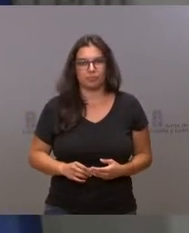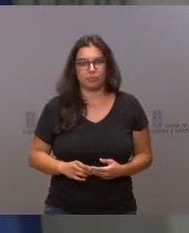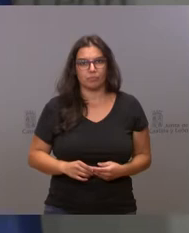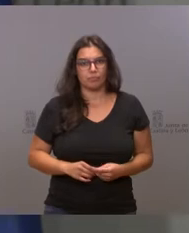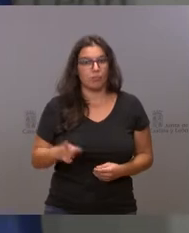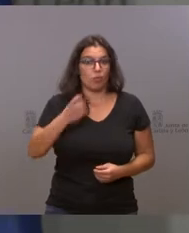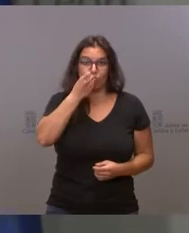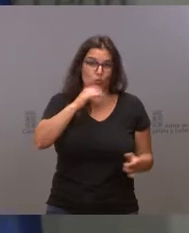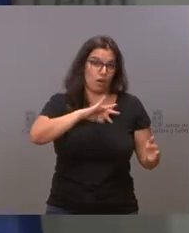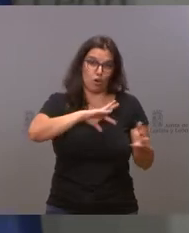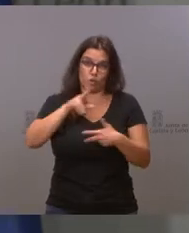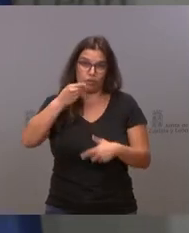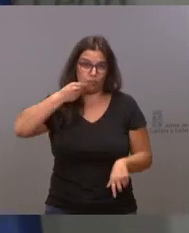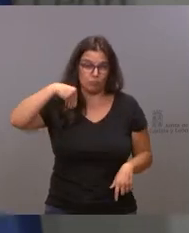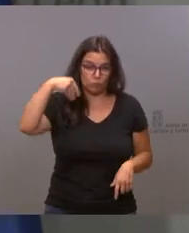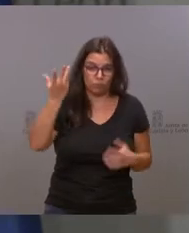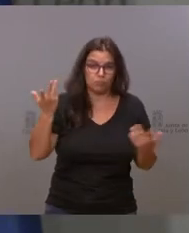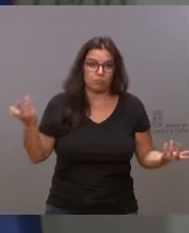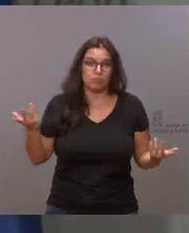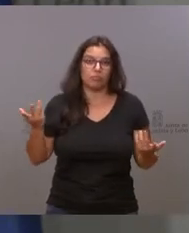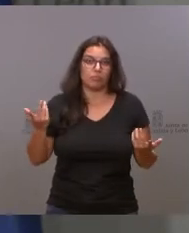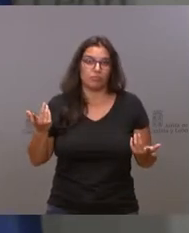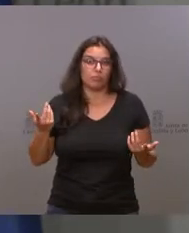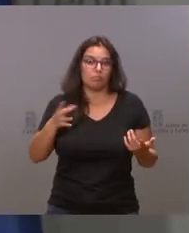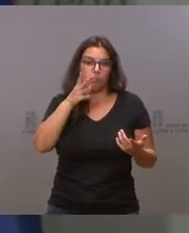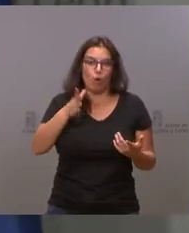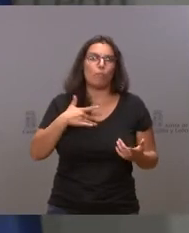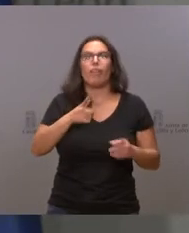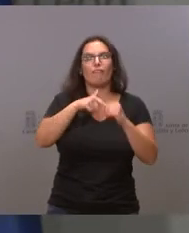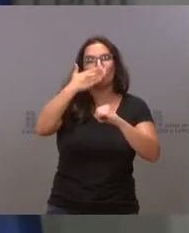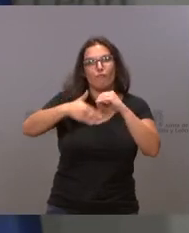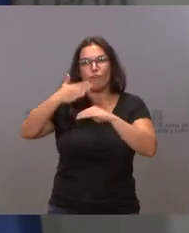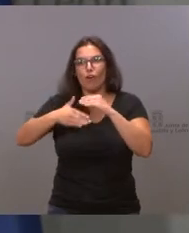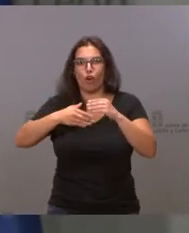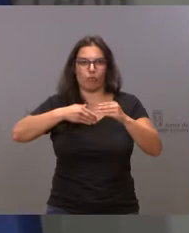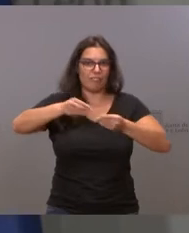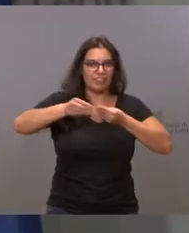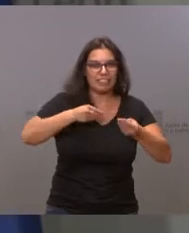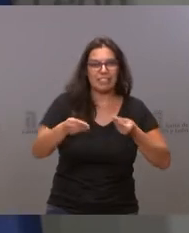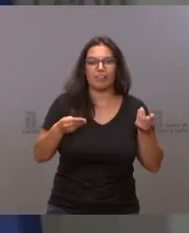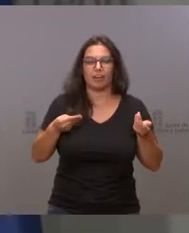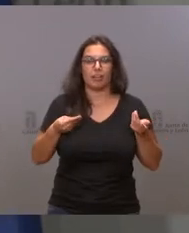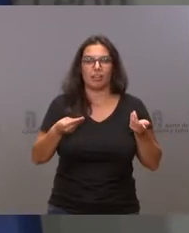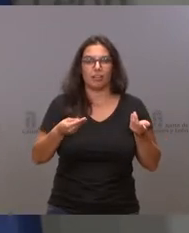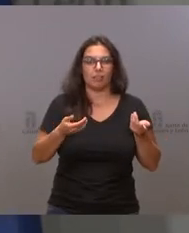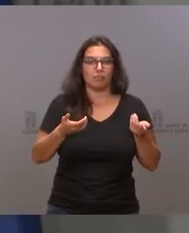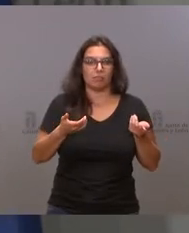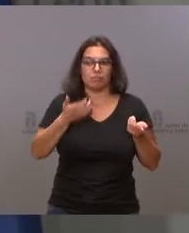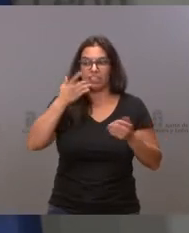excelente noticia, eso va a permitir relajar los aforos en aquello que no depende de la normativa estatal